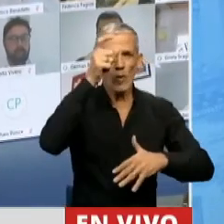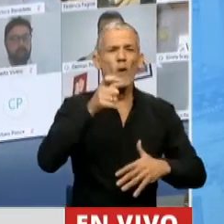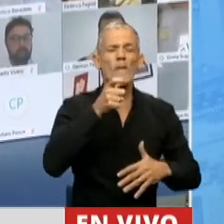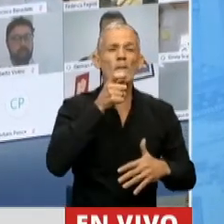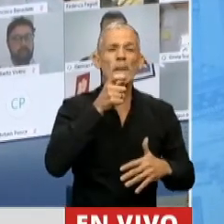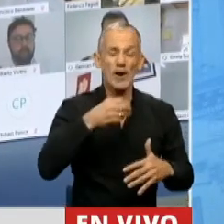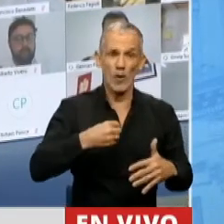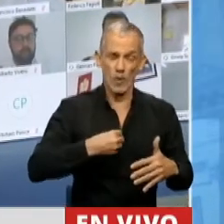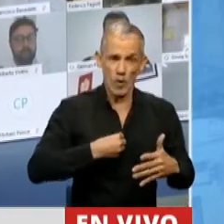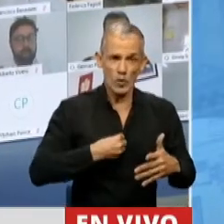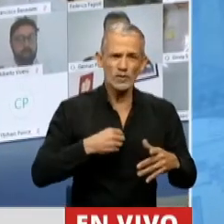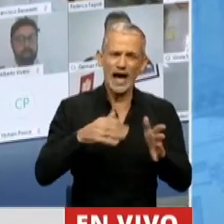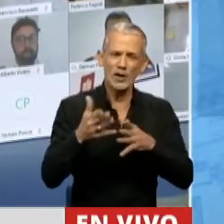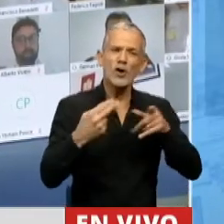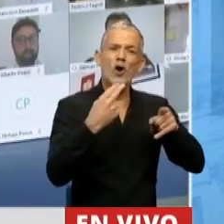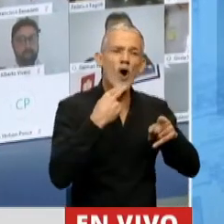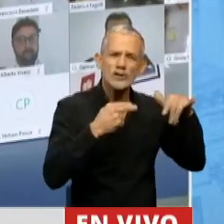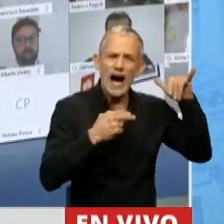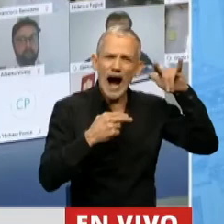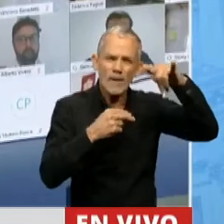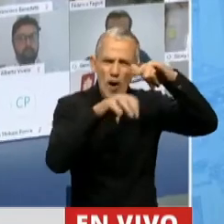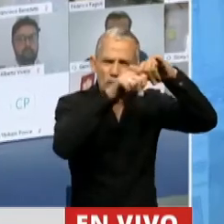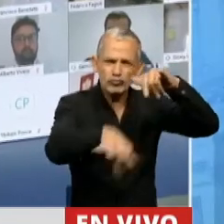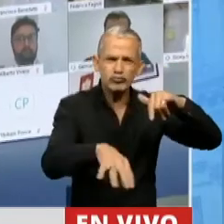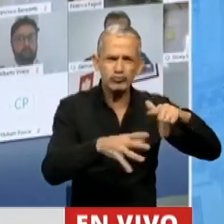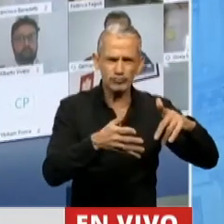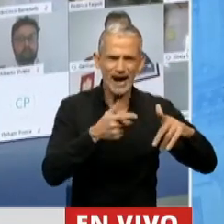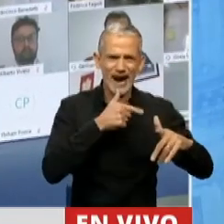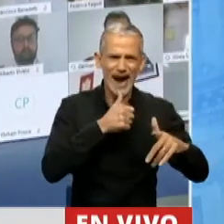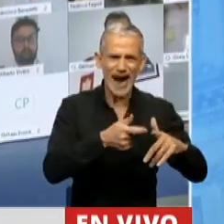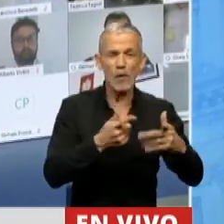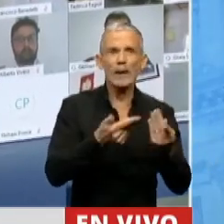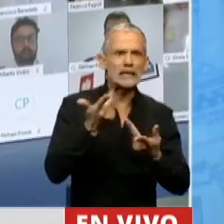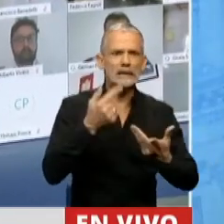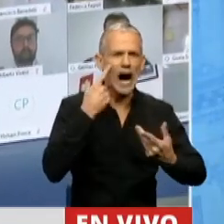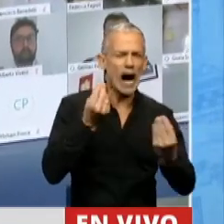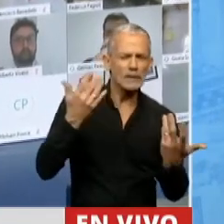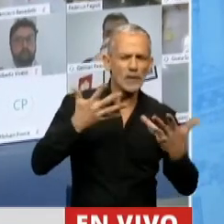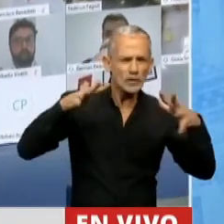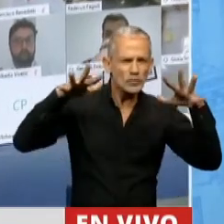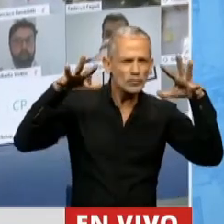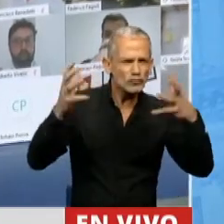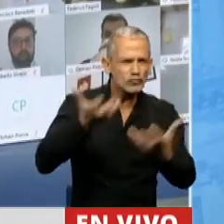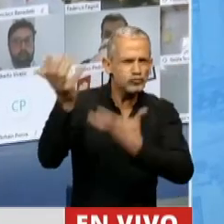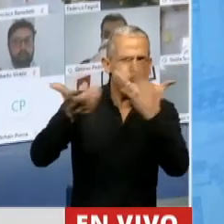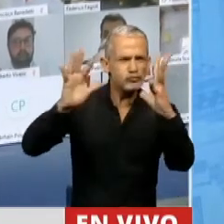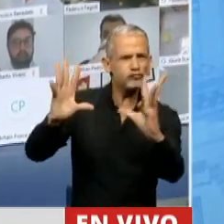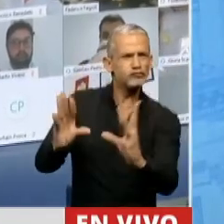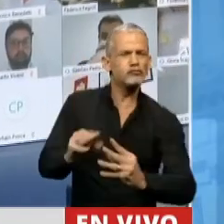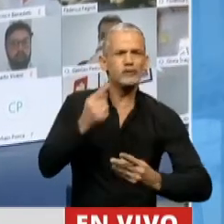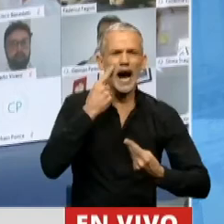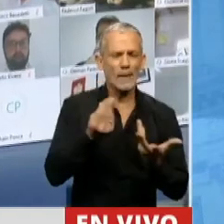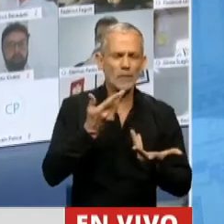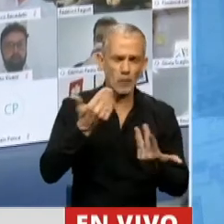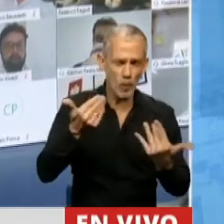voluntarios y 11 aviones que están tratando de mitigar los daños que está ocasionando